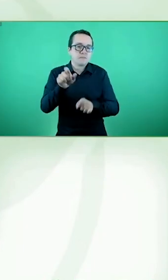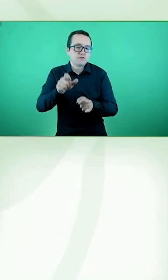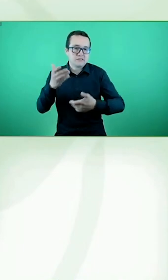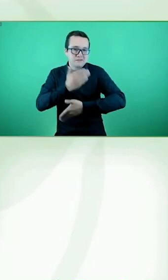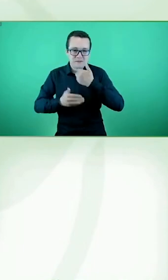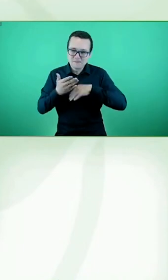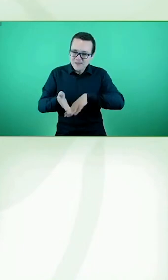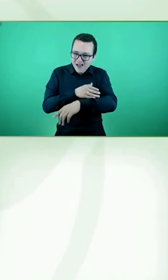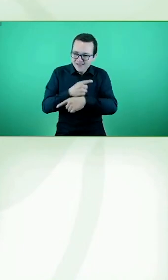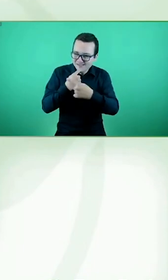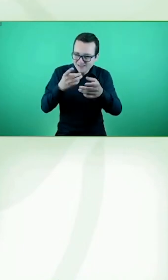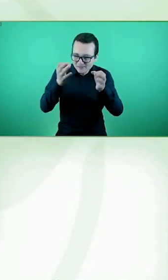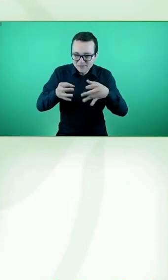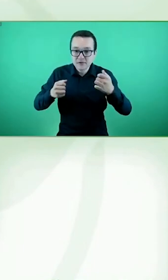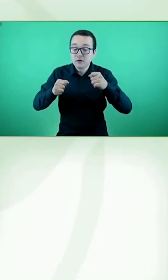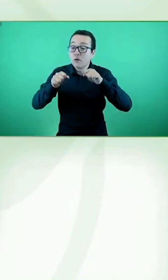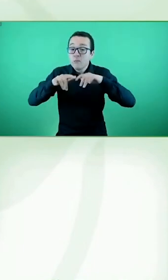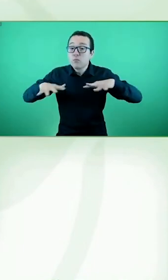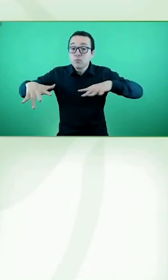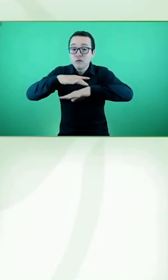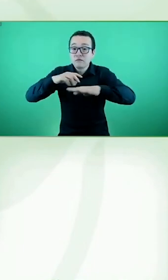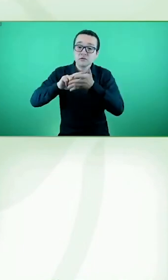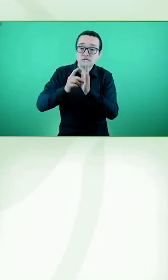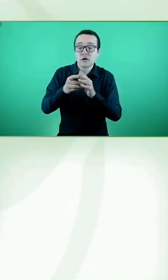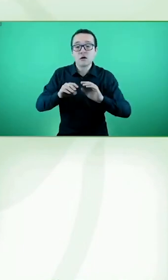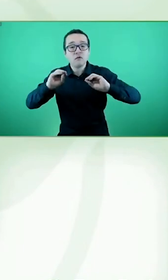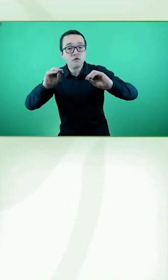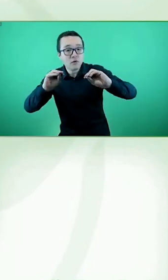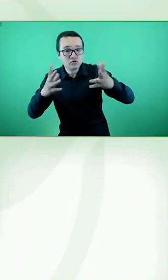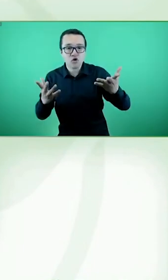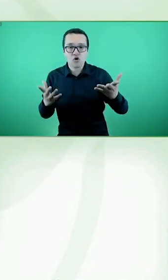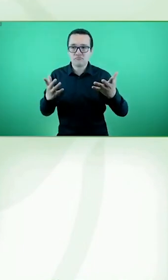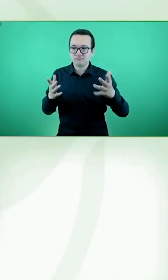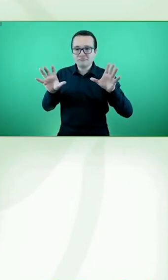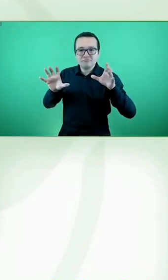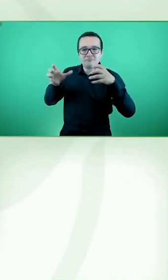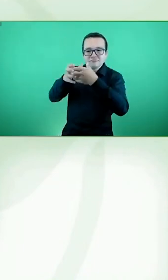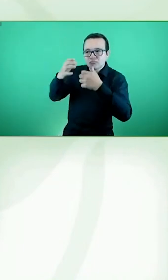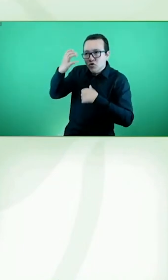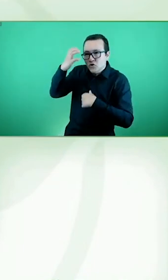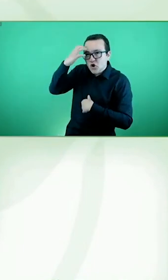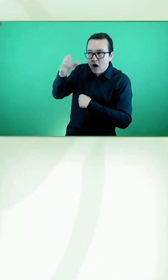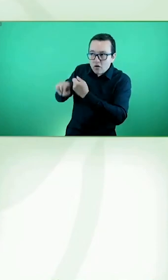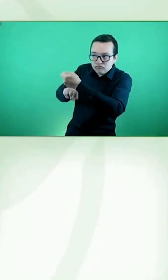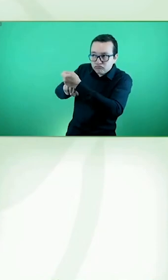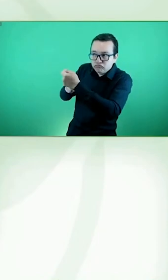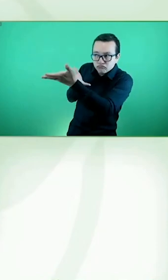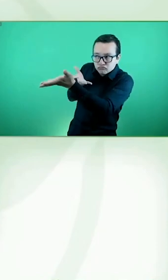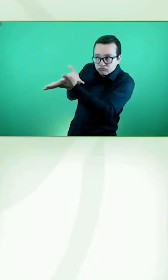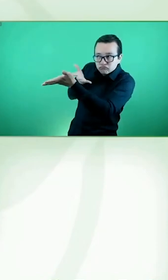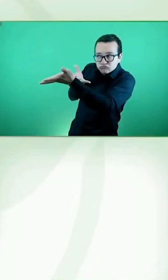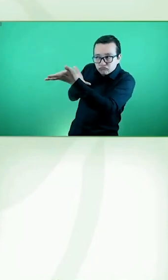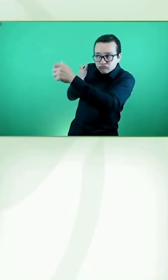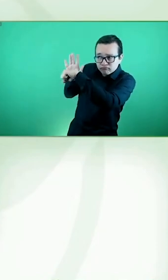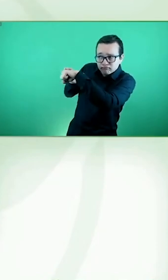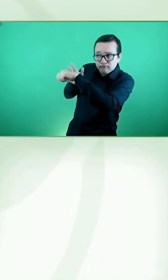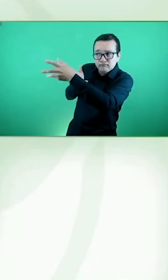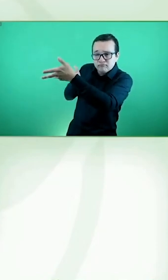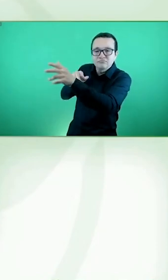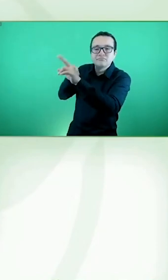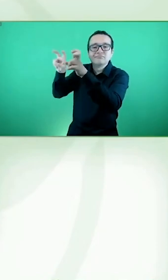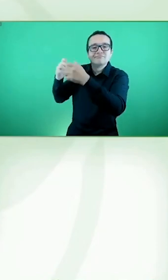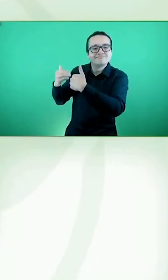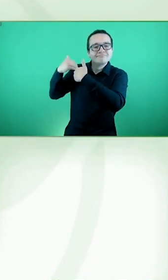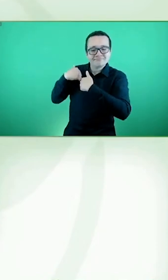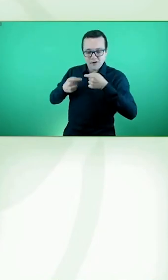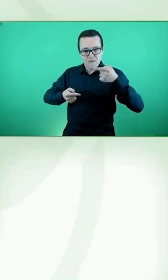temas de formación, de asesoramiento a instituciones públicas de la región, que son responsables de las políticas hacia las personas con discapacidad